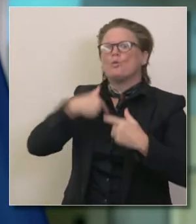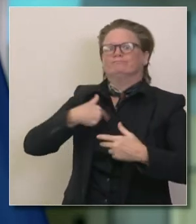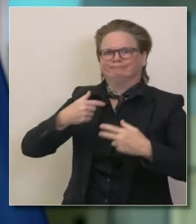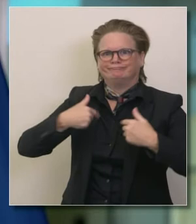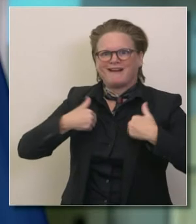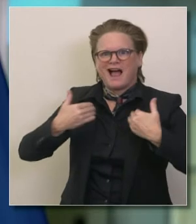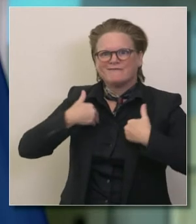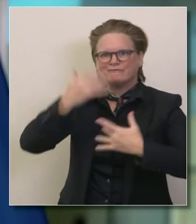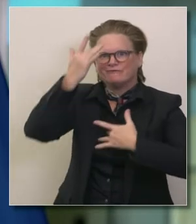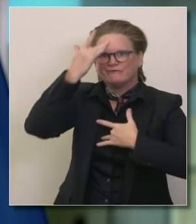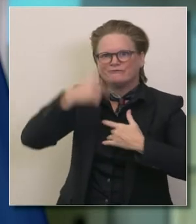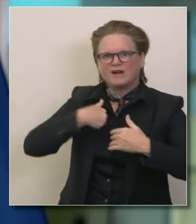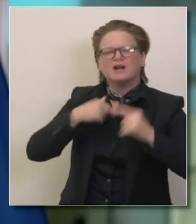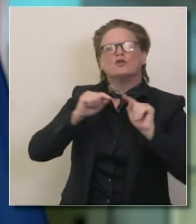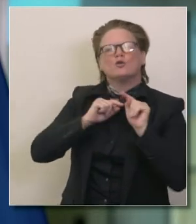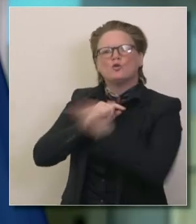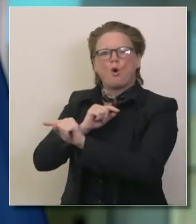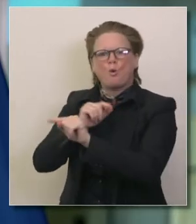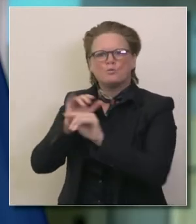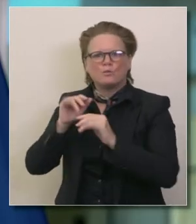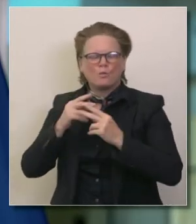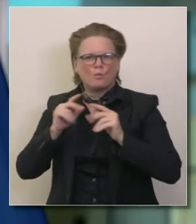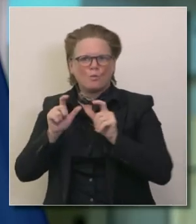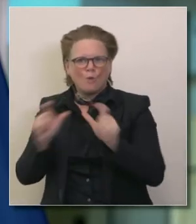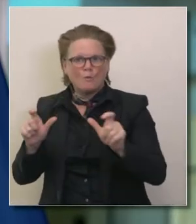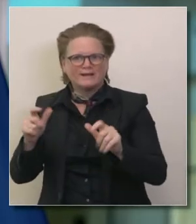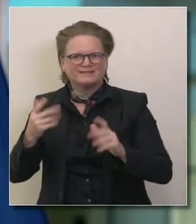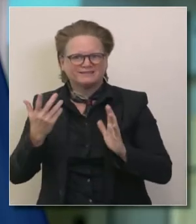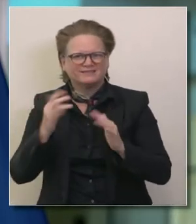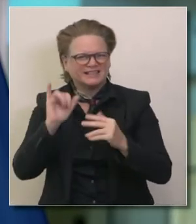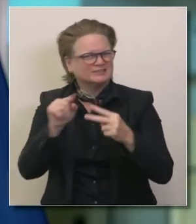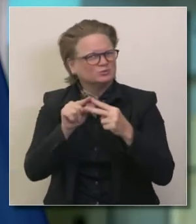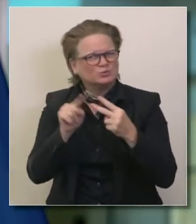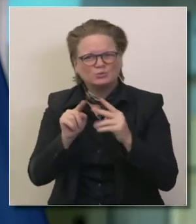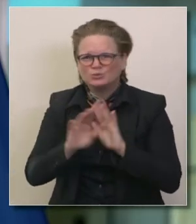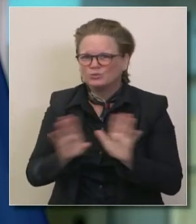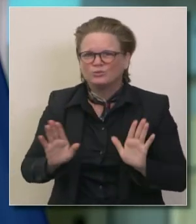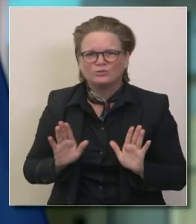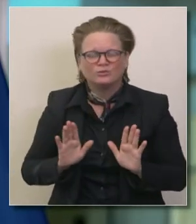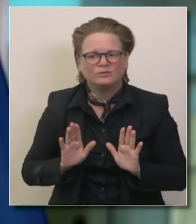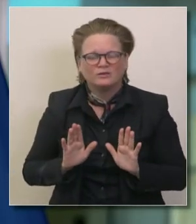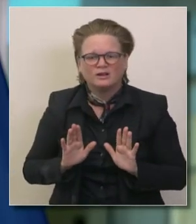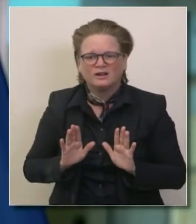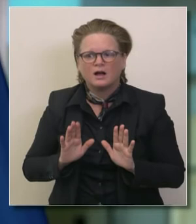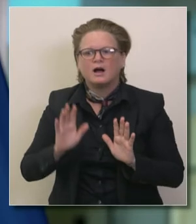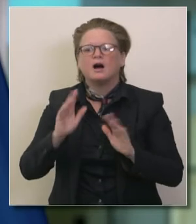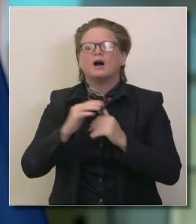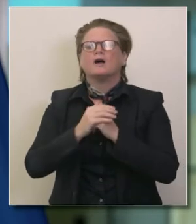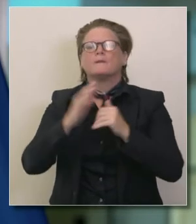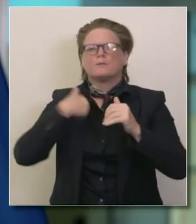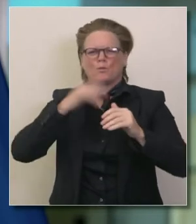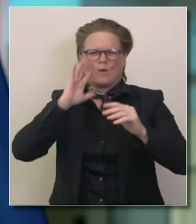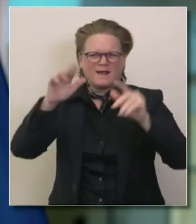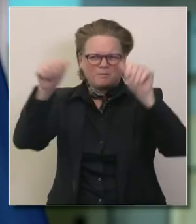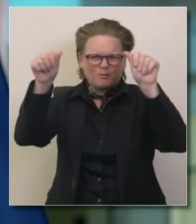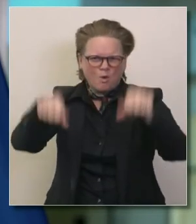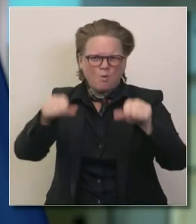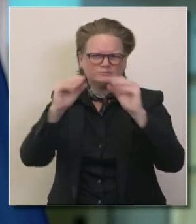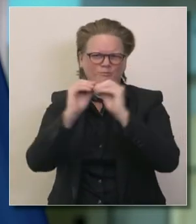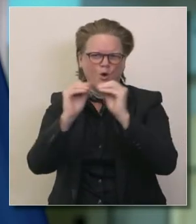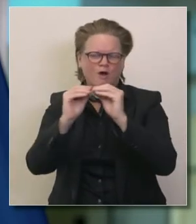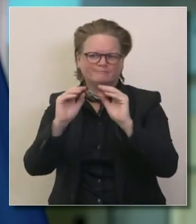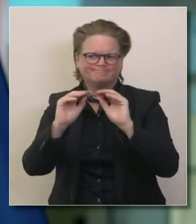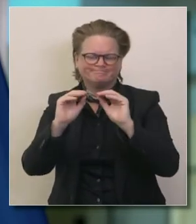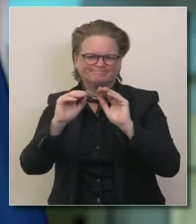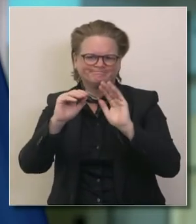viajes estará funcionando como ha estado haciéndolo y que estas otras limitaciones se aclararán en unos anuncios